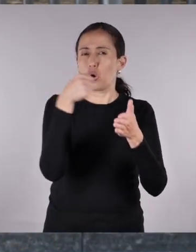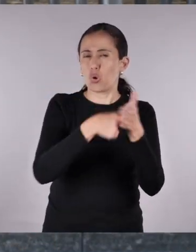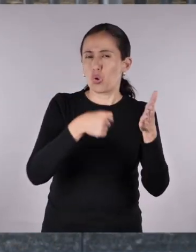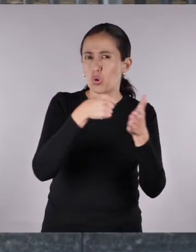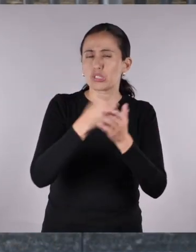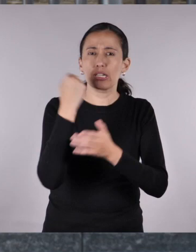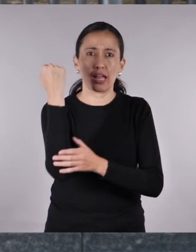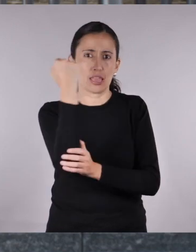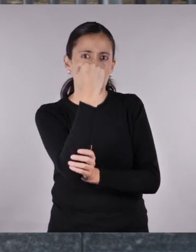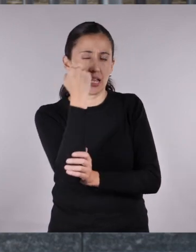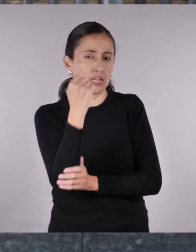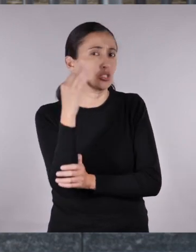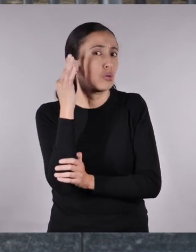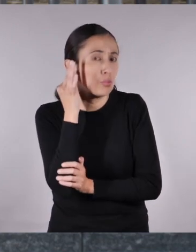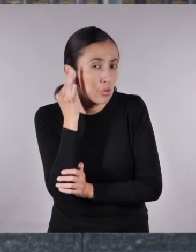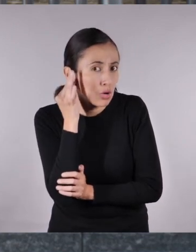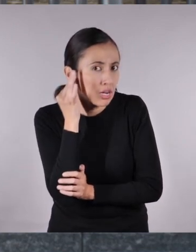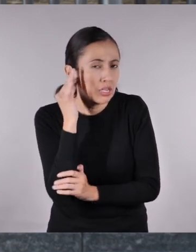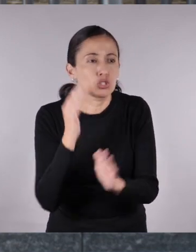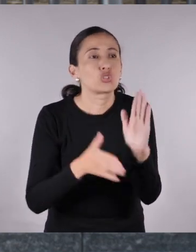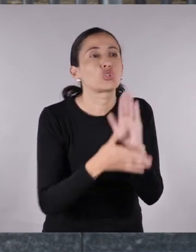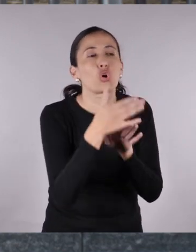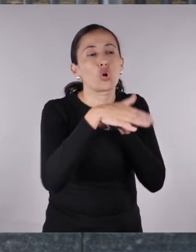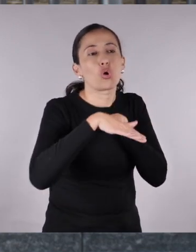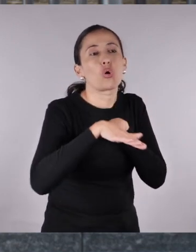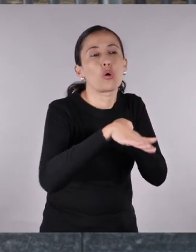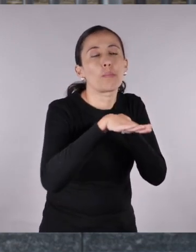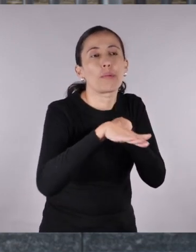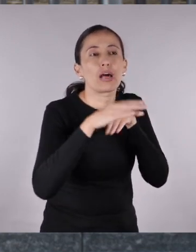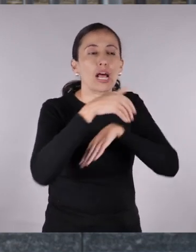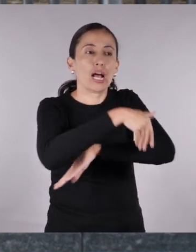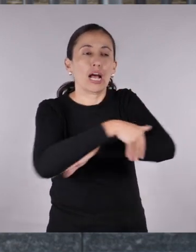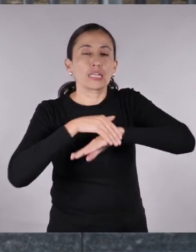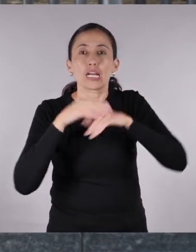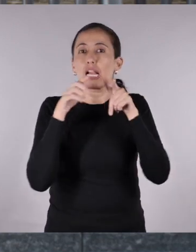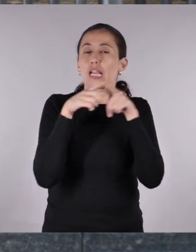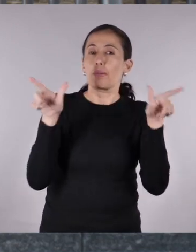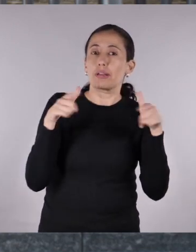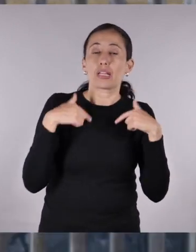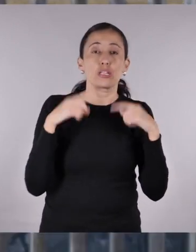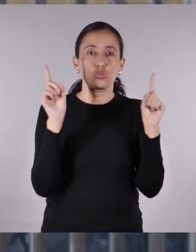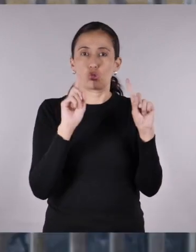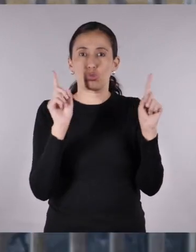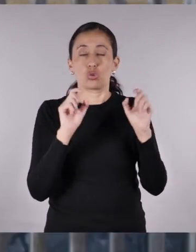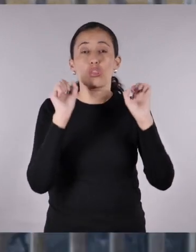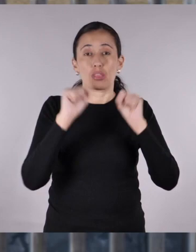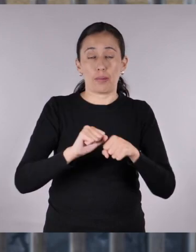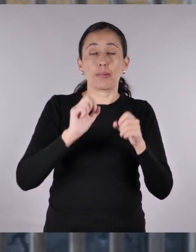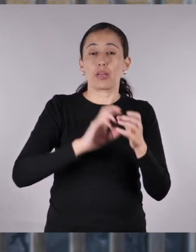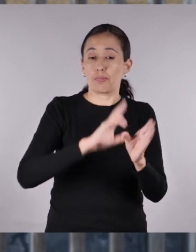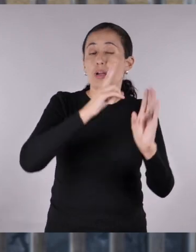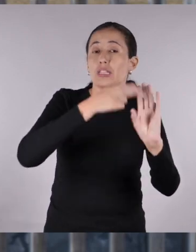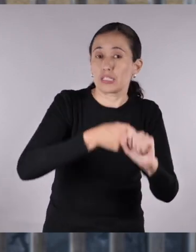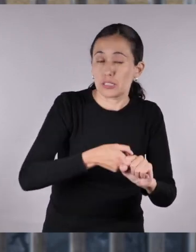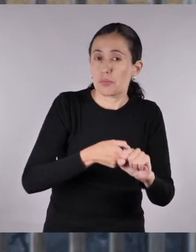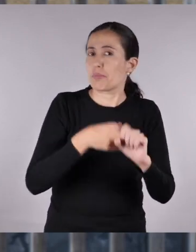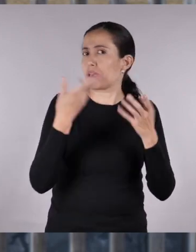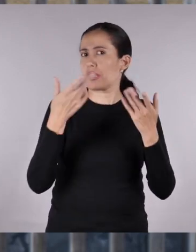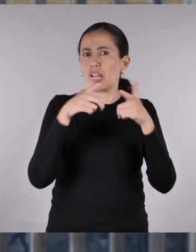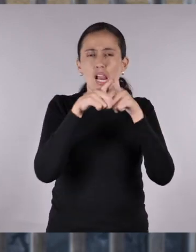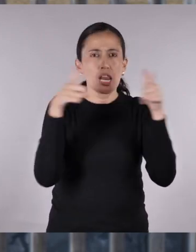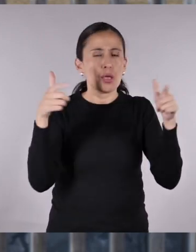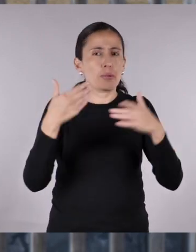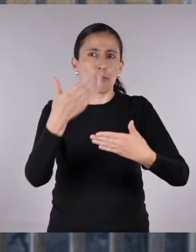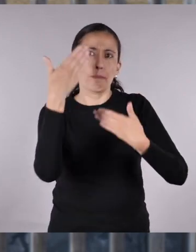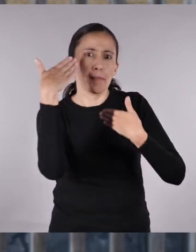La lucha por los derechos de la mujer no solo es para salir a la calle sin miedo y con libertad, sino también para ser libres en